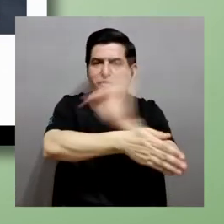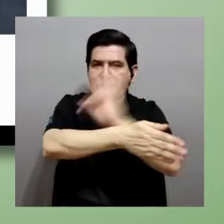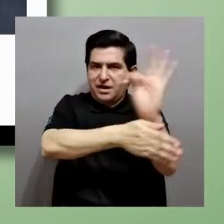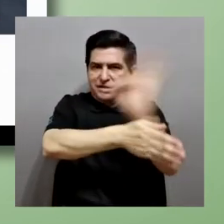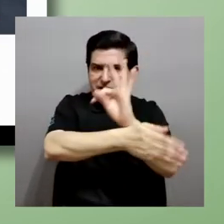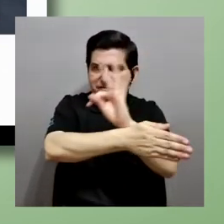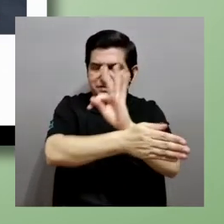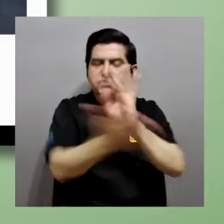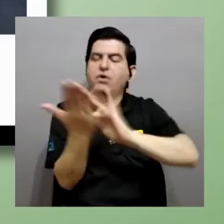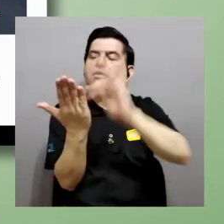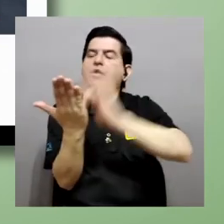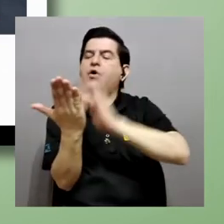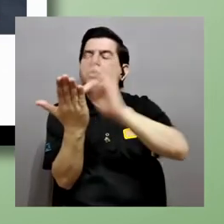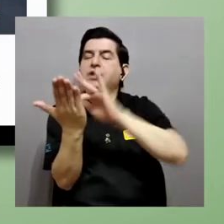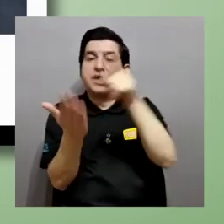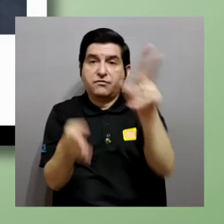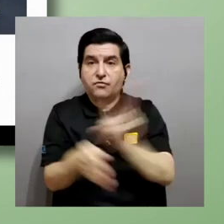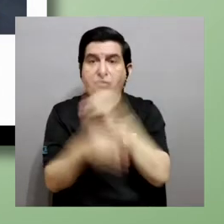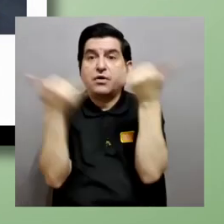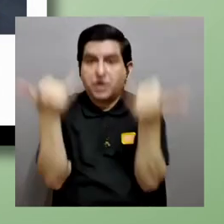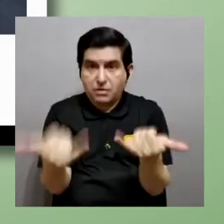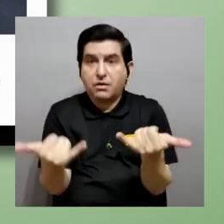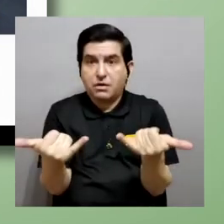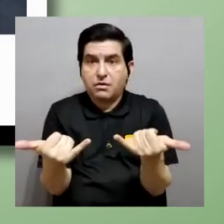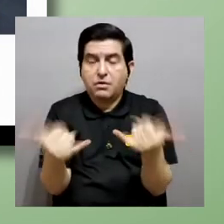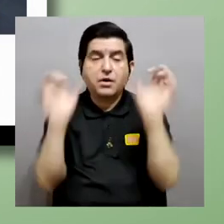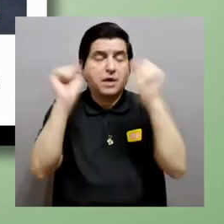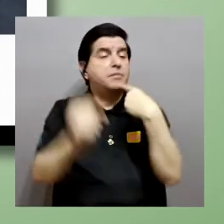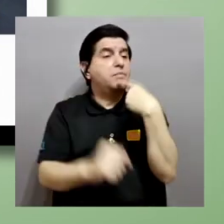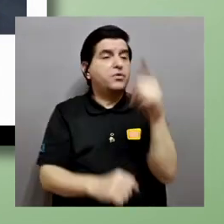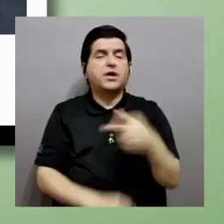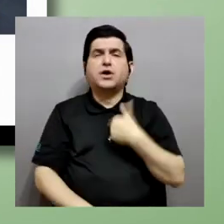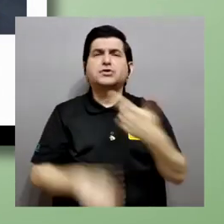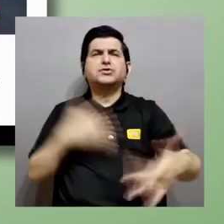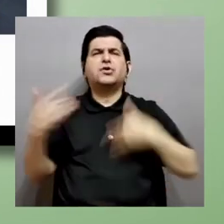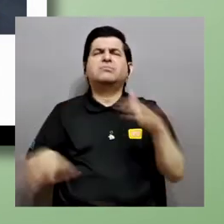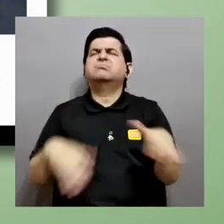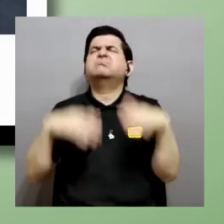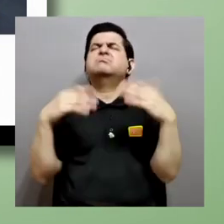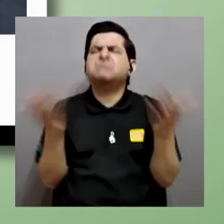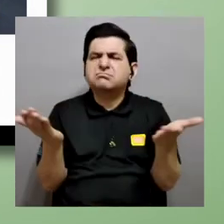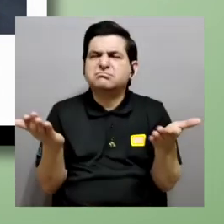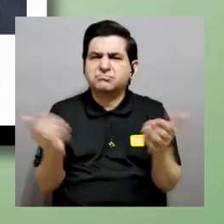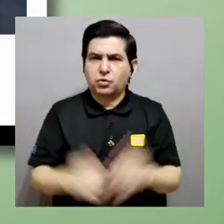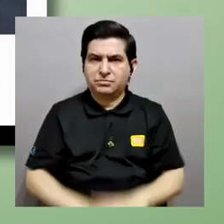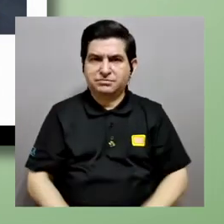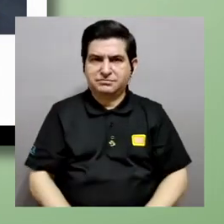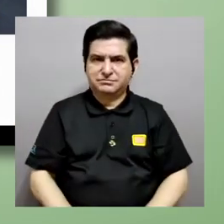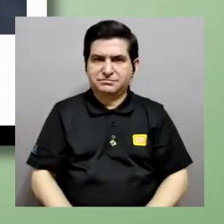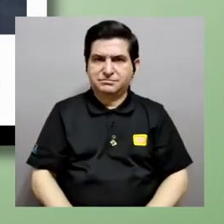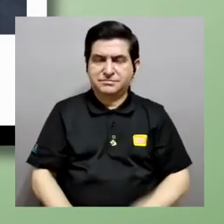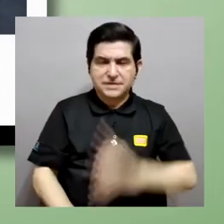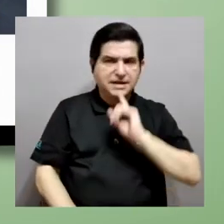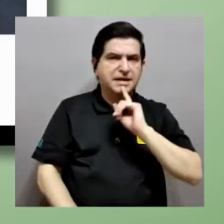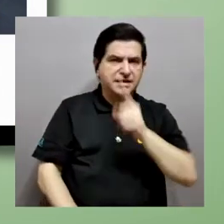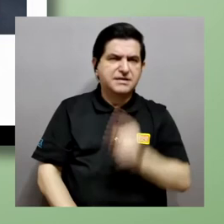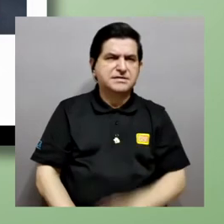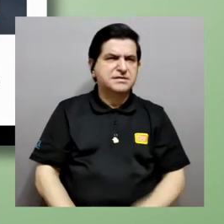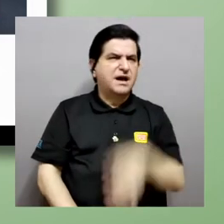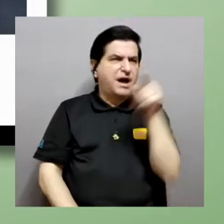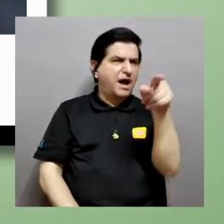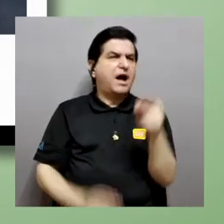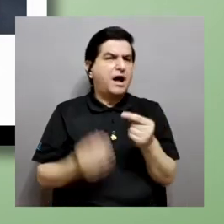o la televisión o el teléfono que ustedes están utilizando en este momento les pudiera decir cómo me siento si les pudiera decir